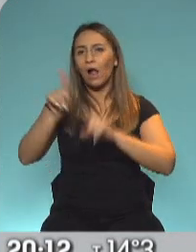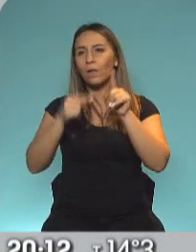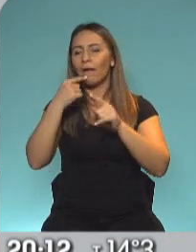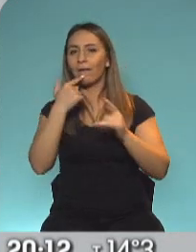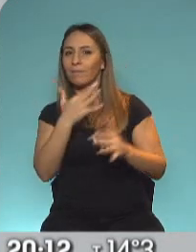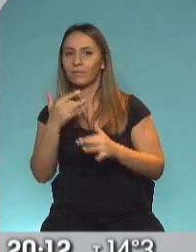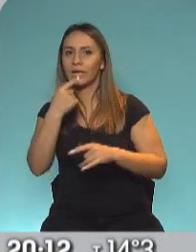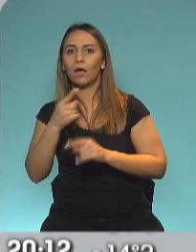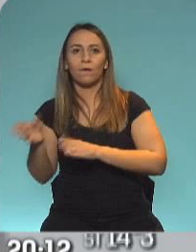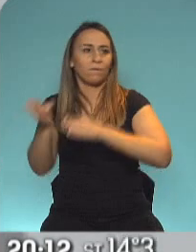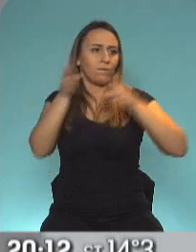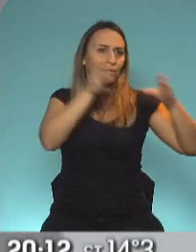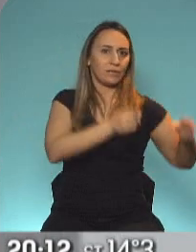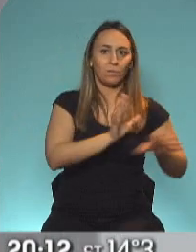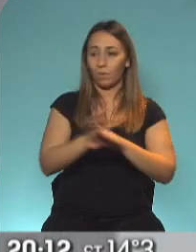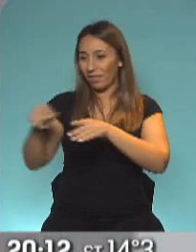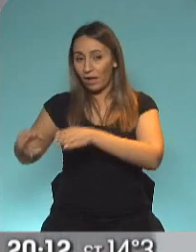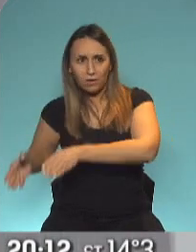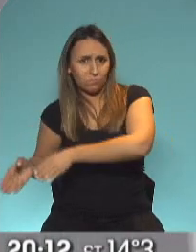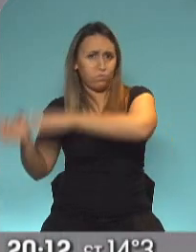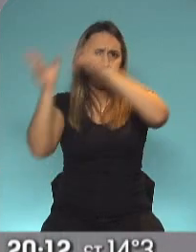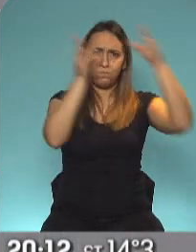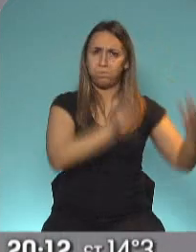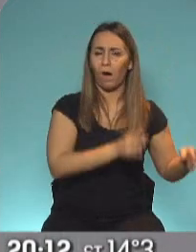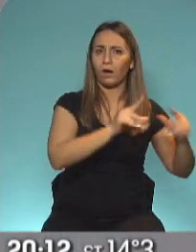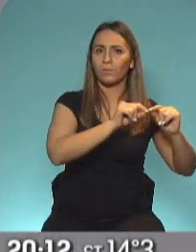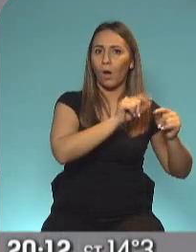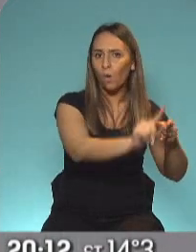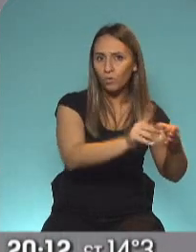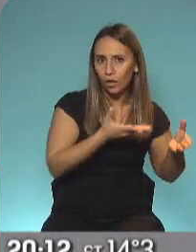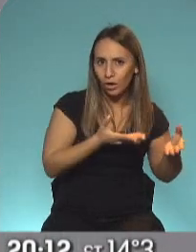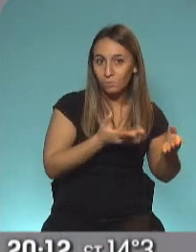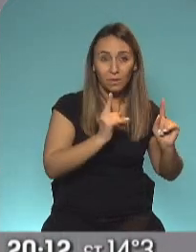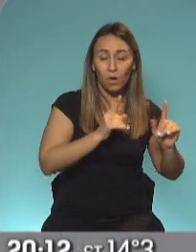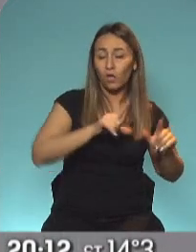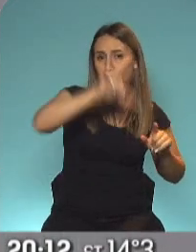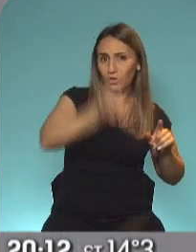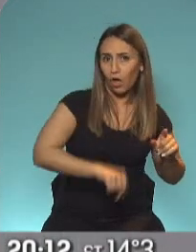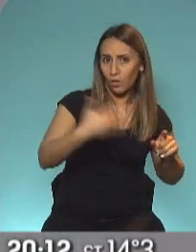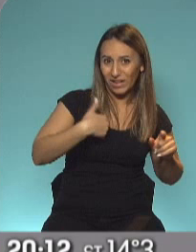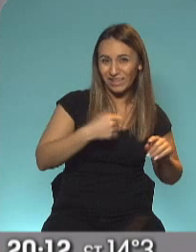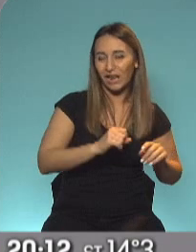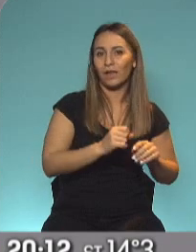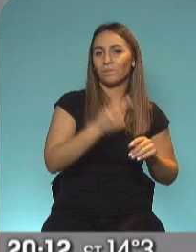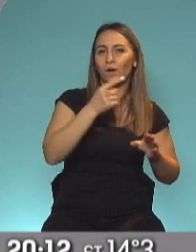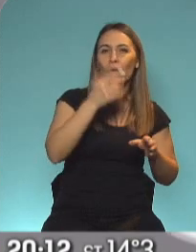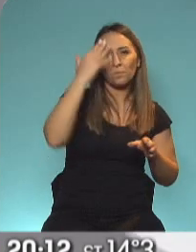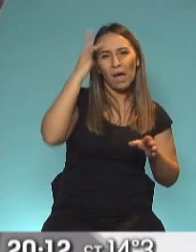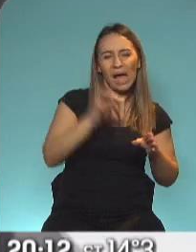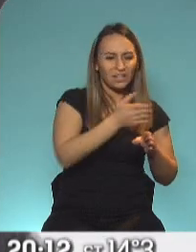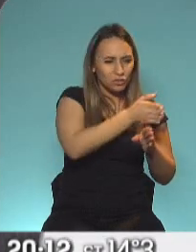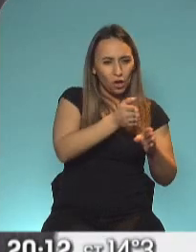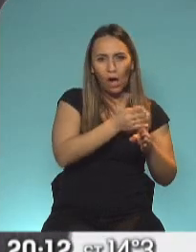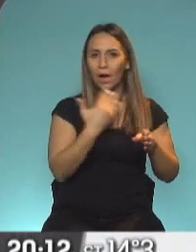sea, de un salto a aquella primera fase que tuvo todo el país en los últimos días de marzo y